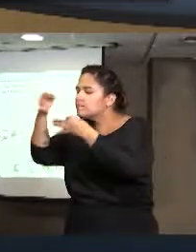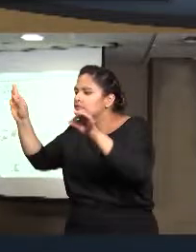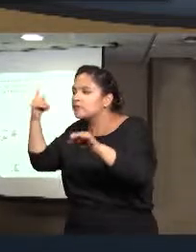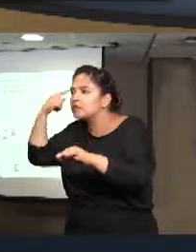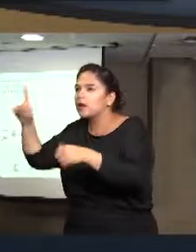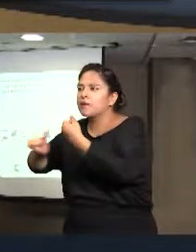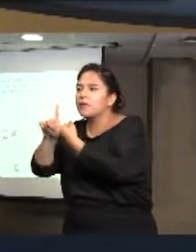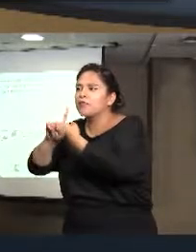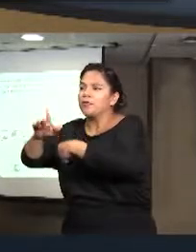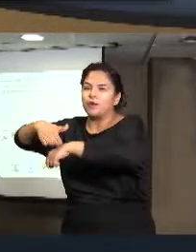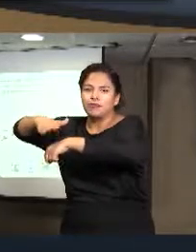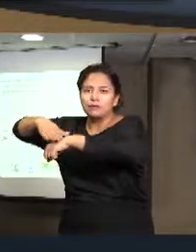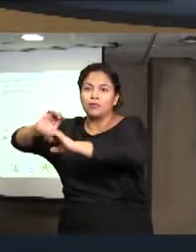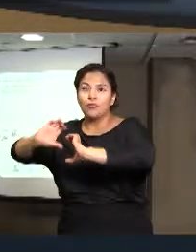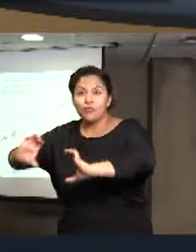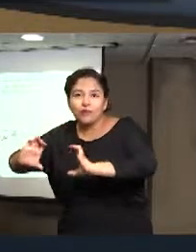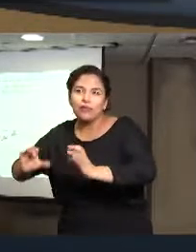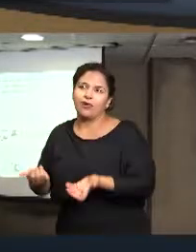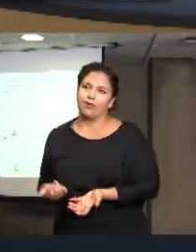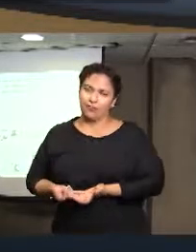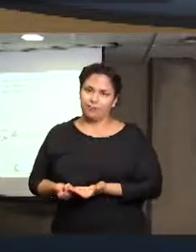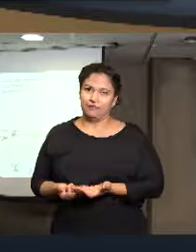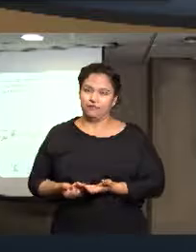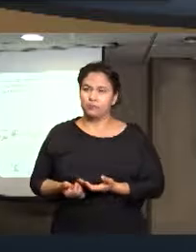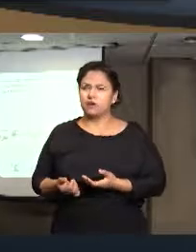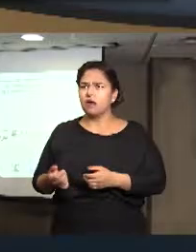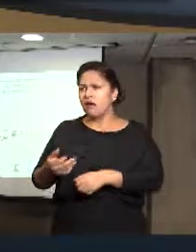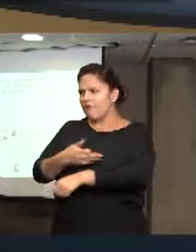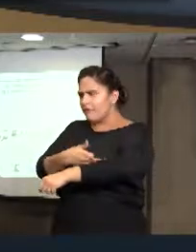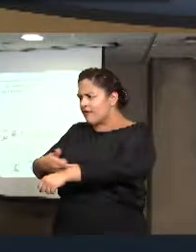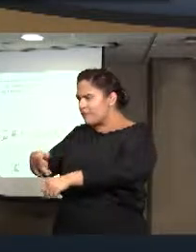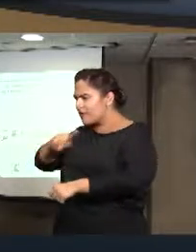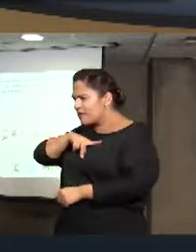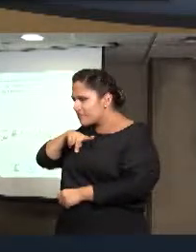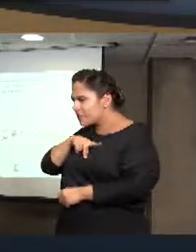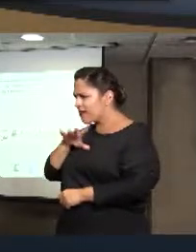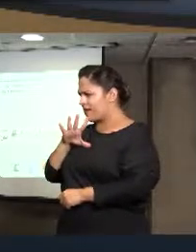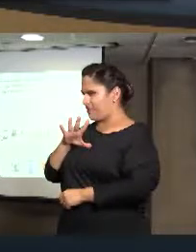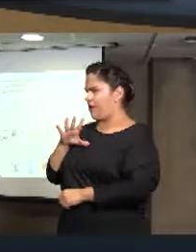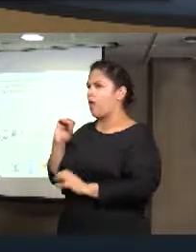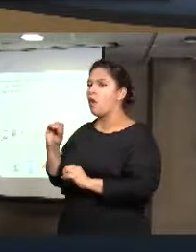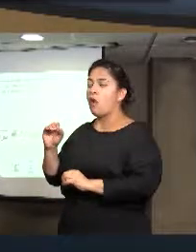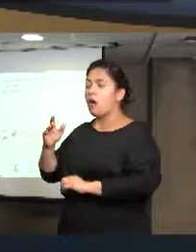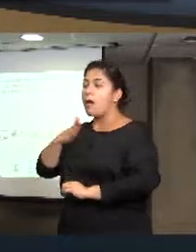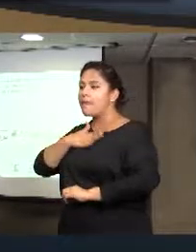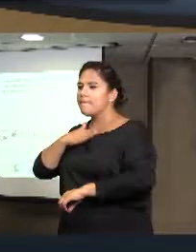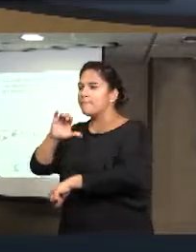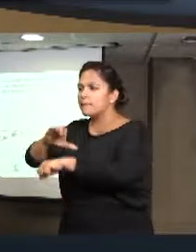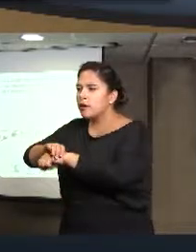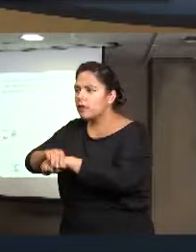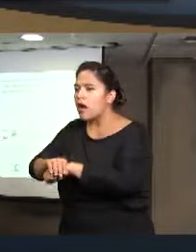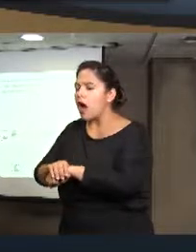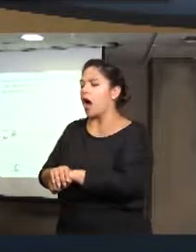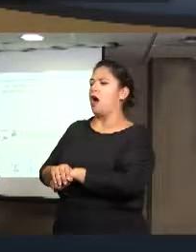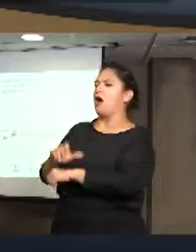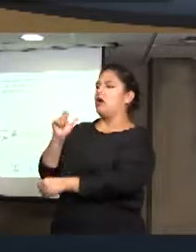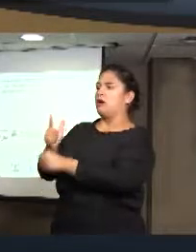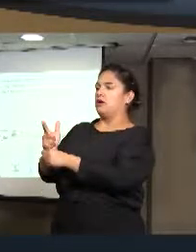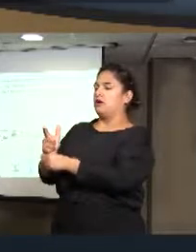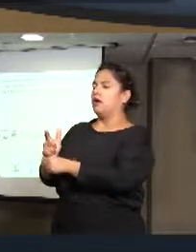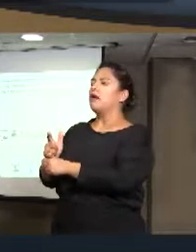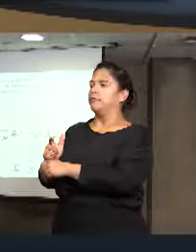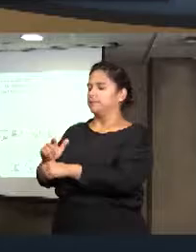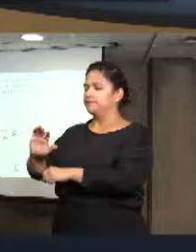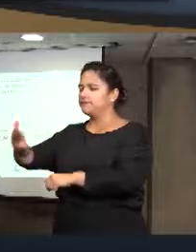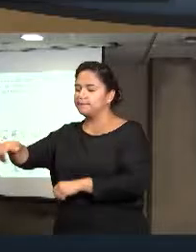me está pasando, esto le está pasando a un familiar, o esto le está pasando a un amigo, tengo un número de teléfono que puedo llamar para